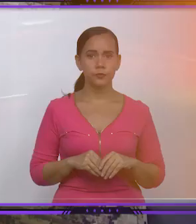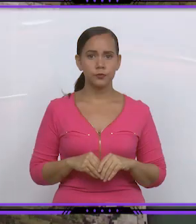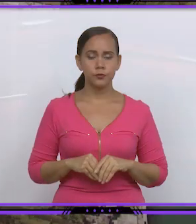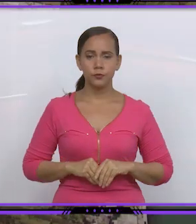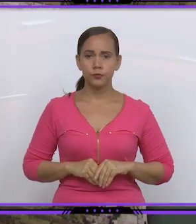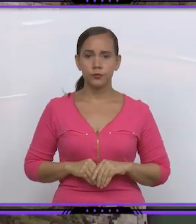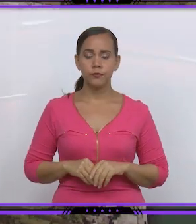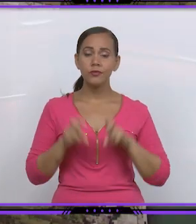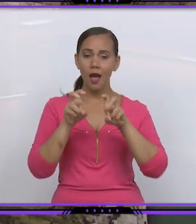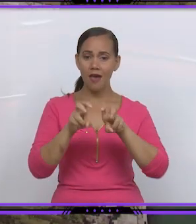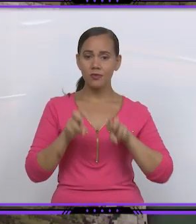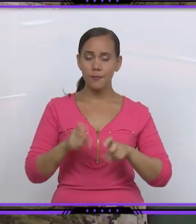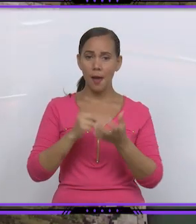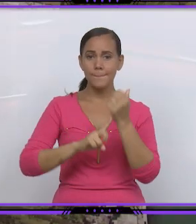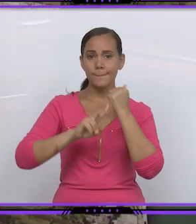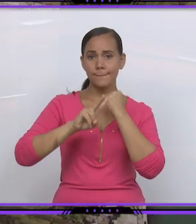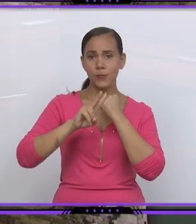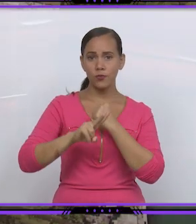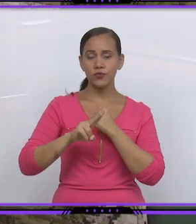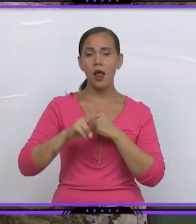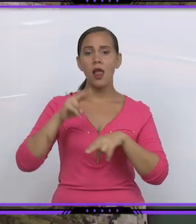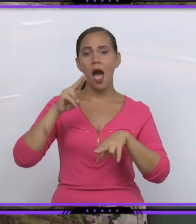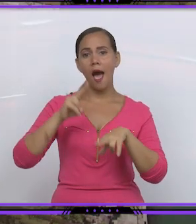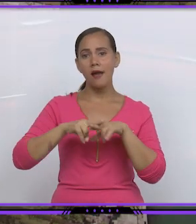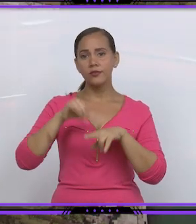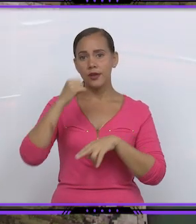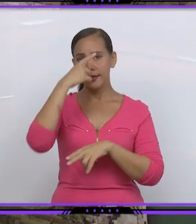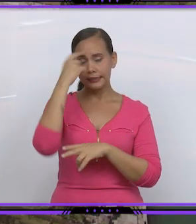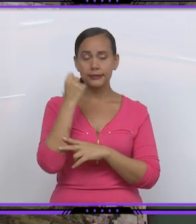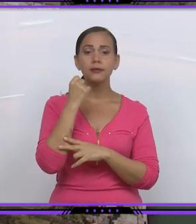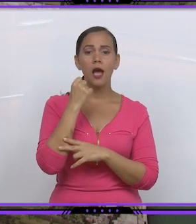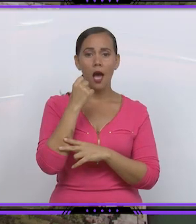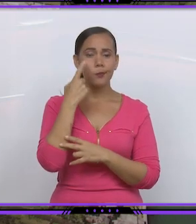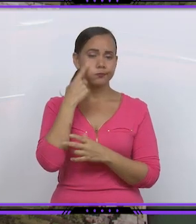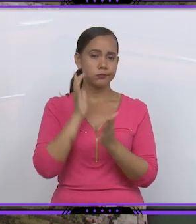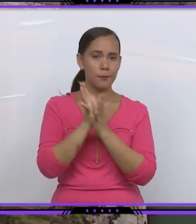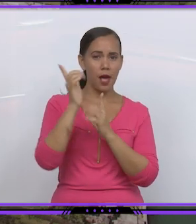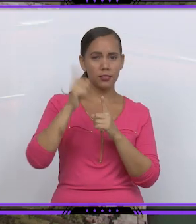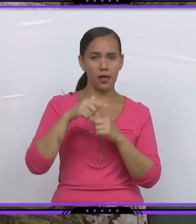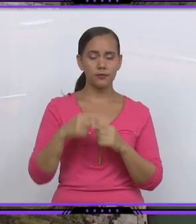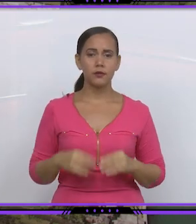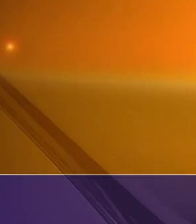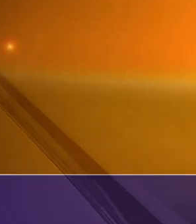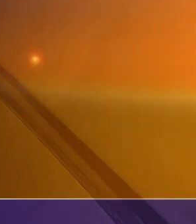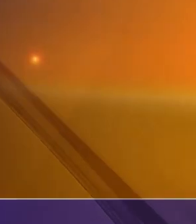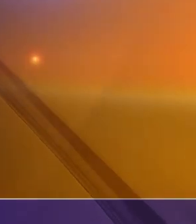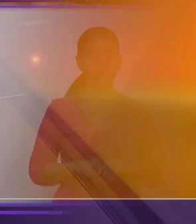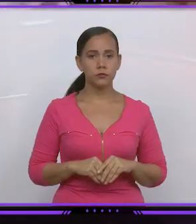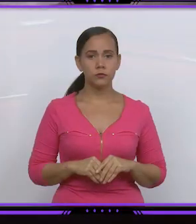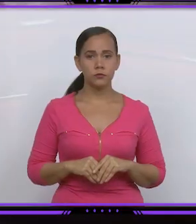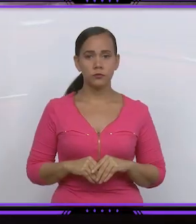La Asamblea Provincial de la Asociación Hermanos Aís debatió temas de máximo interés para los jóvenes creadores matanceros.